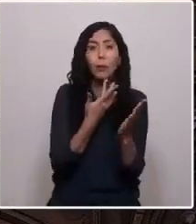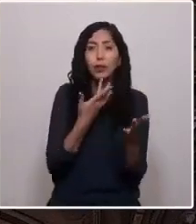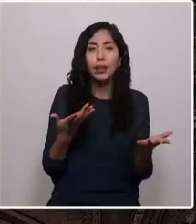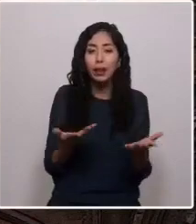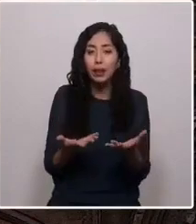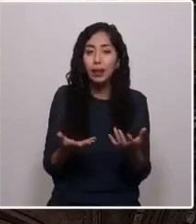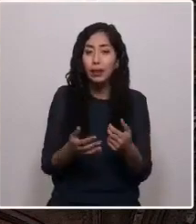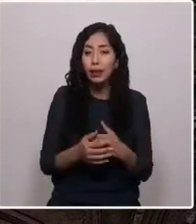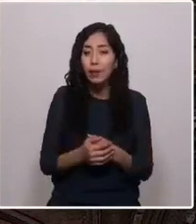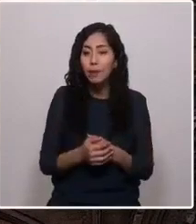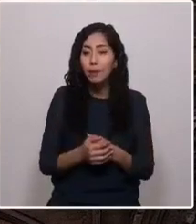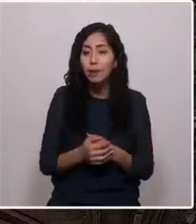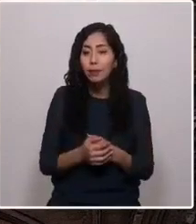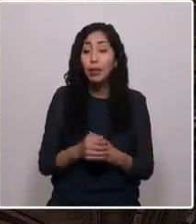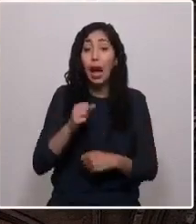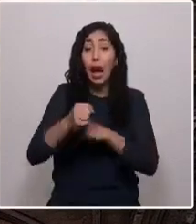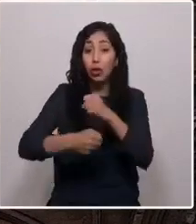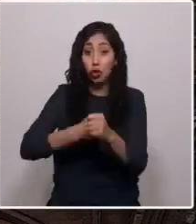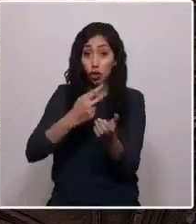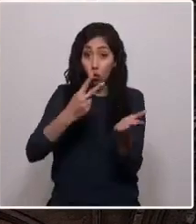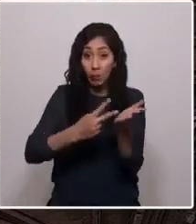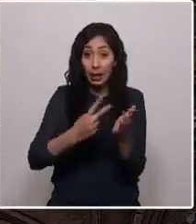que en el año 2012,